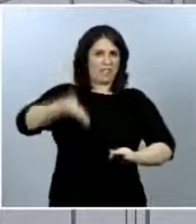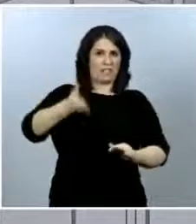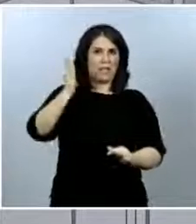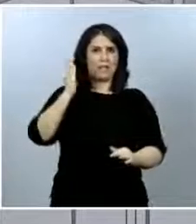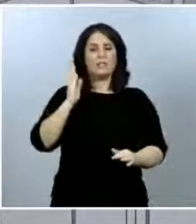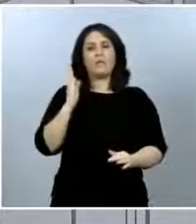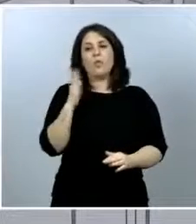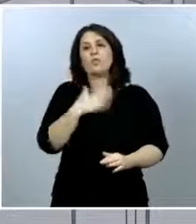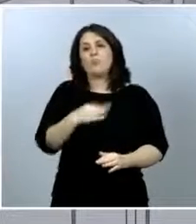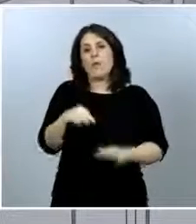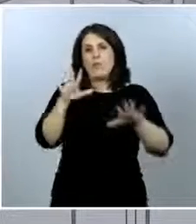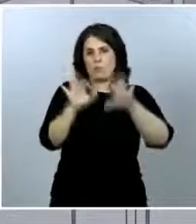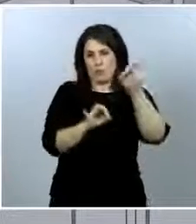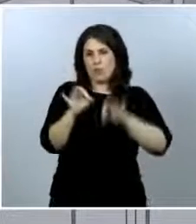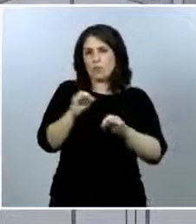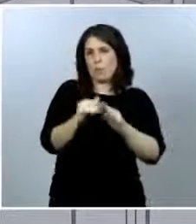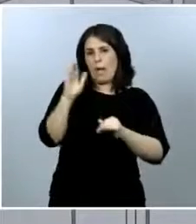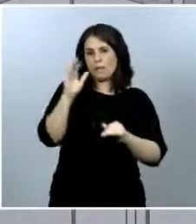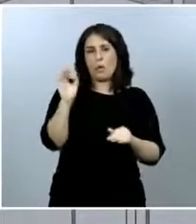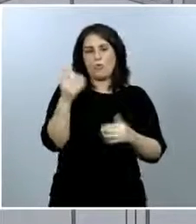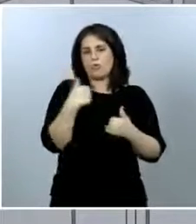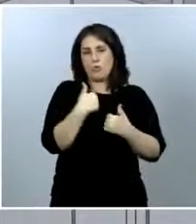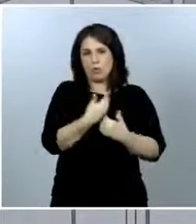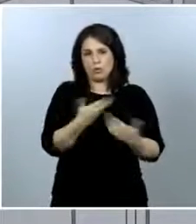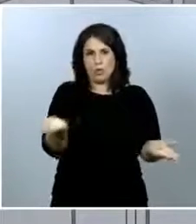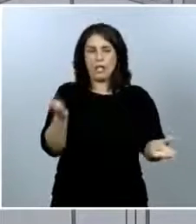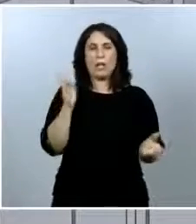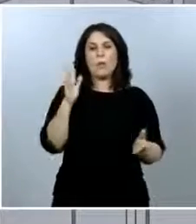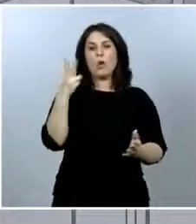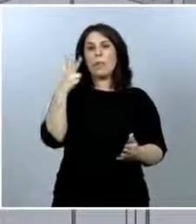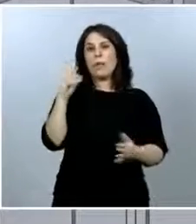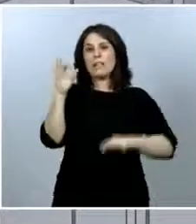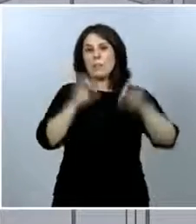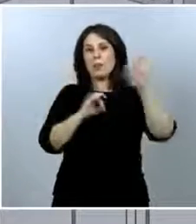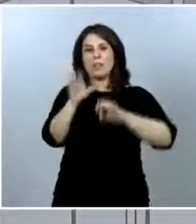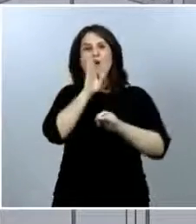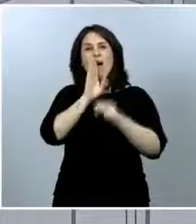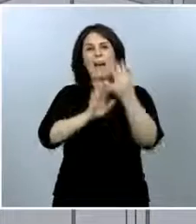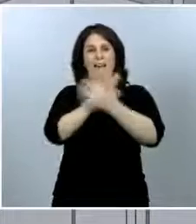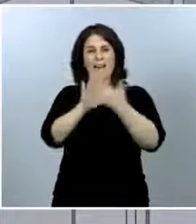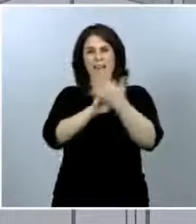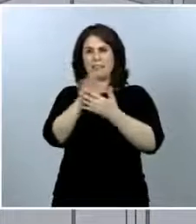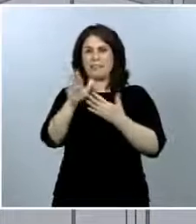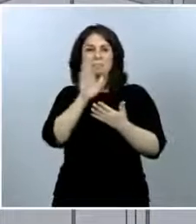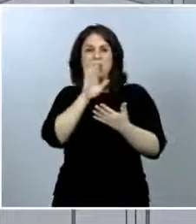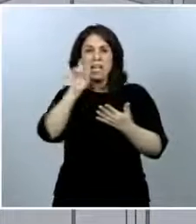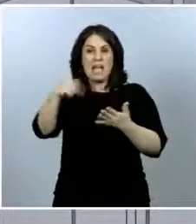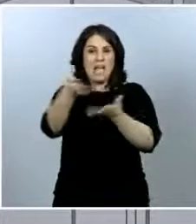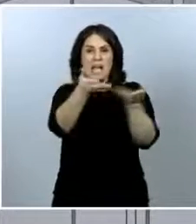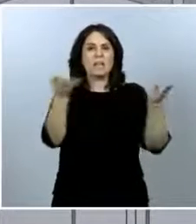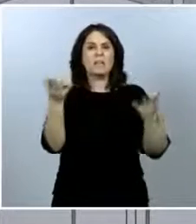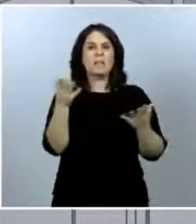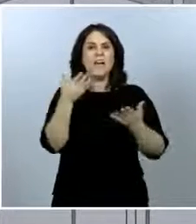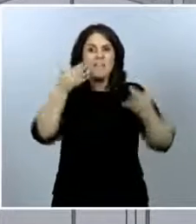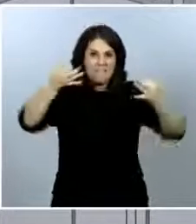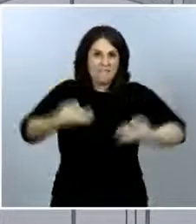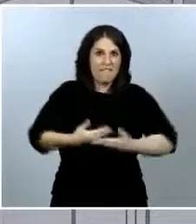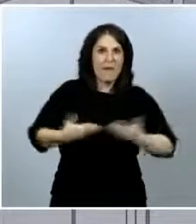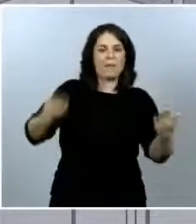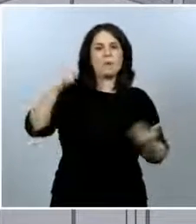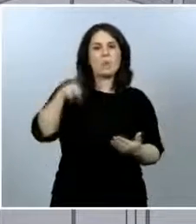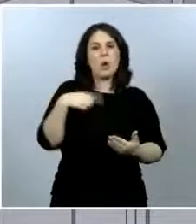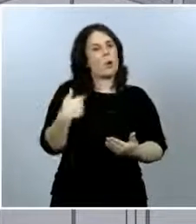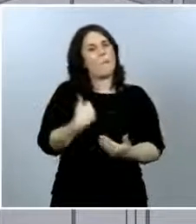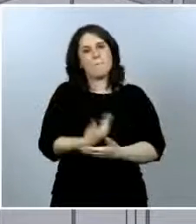sé. Pero no sé si esos datos del 20% que comentaban son realmente fiables o no. Hay que valorar muchos